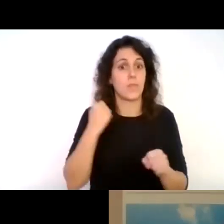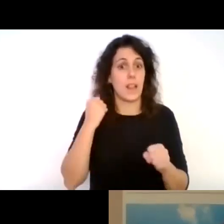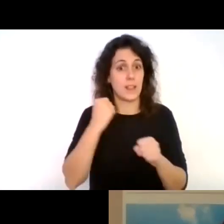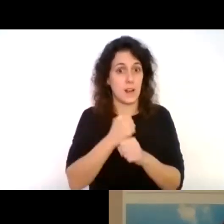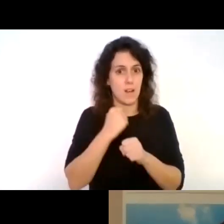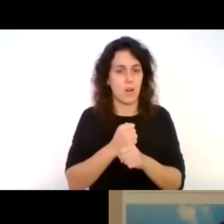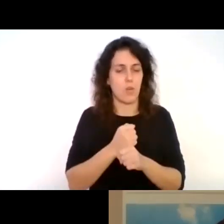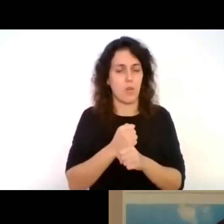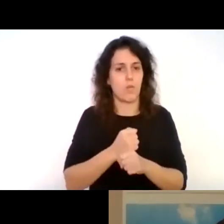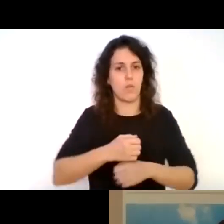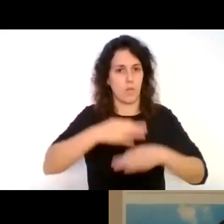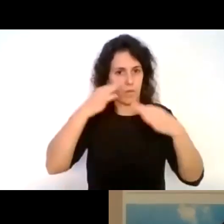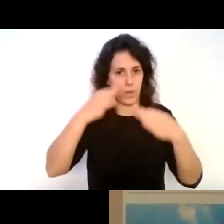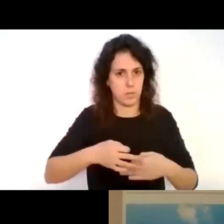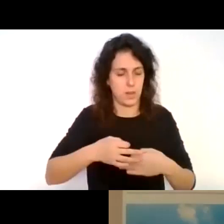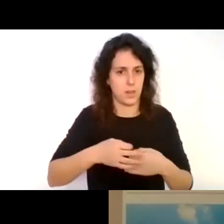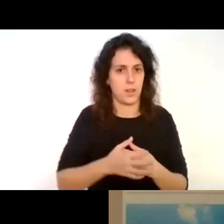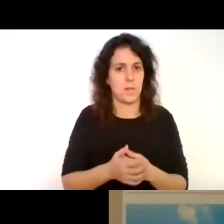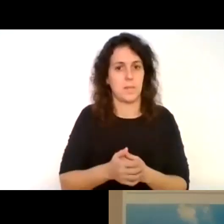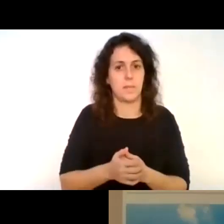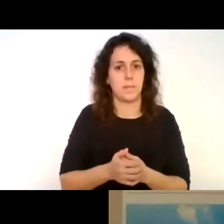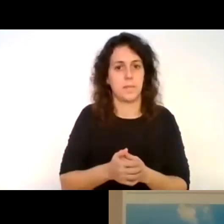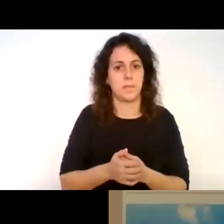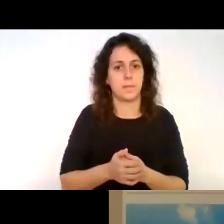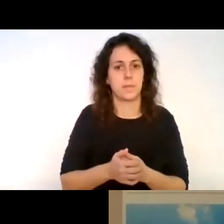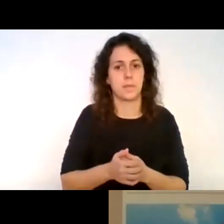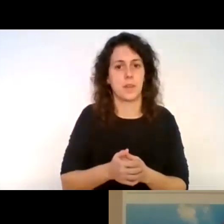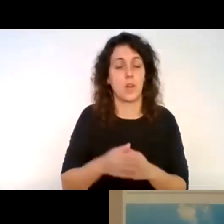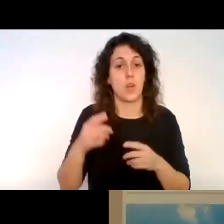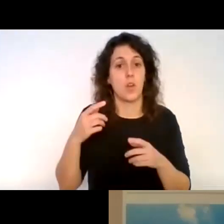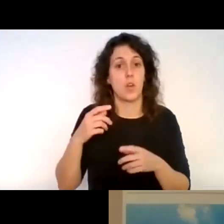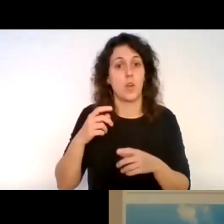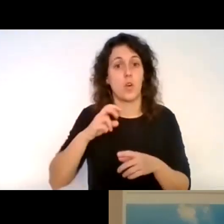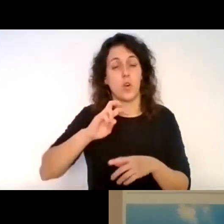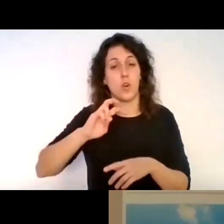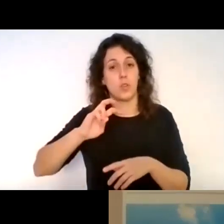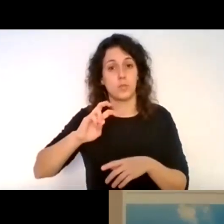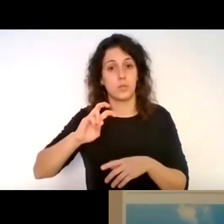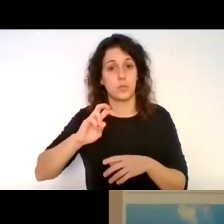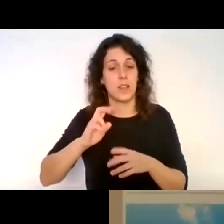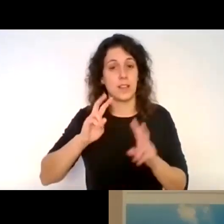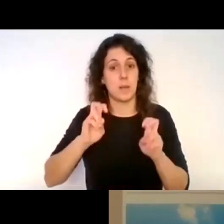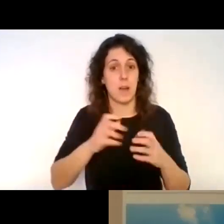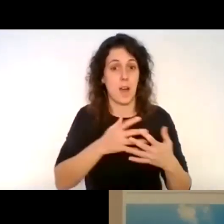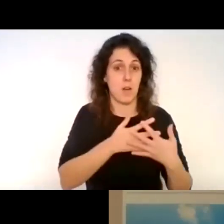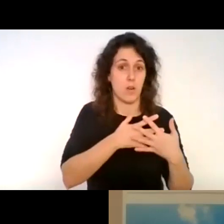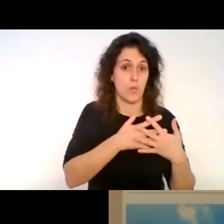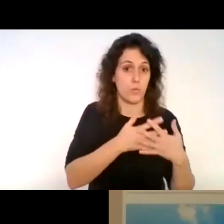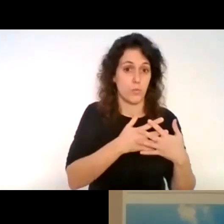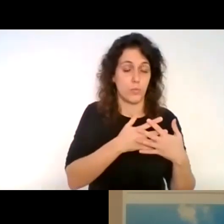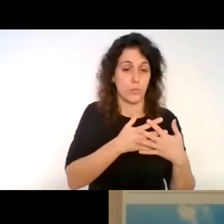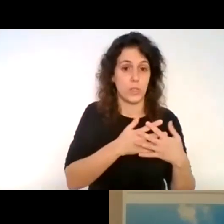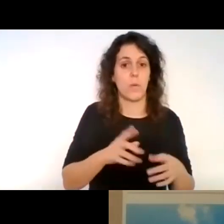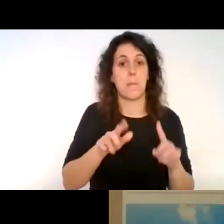más firme. Se gana por otras partes, no es necesariamente algo lucrativo, ¿cierto? Lo que